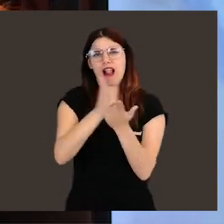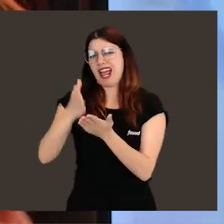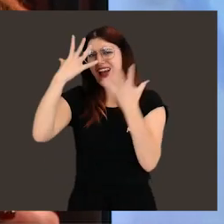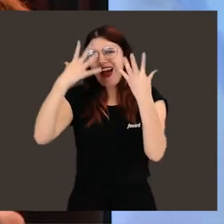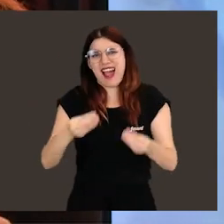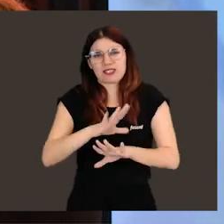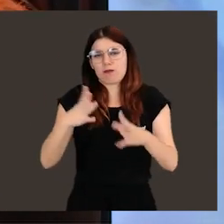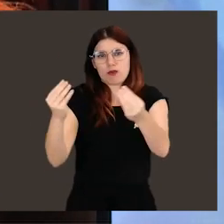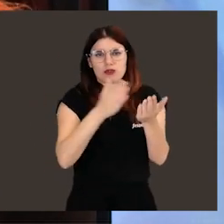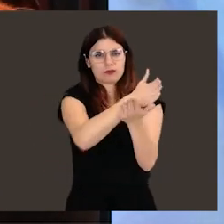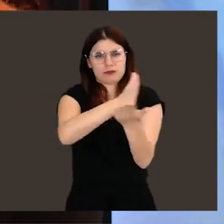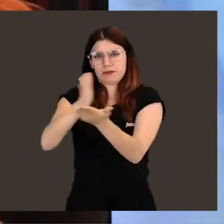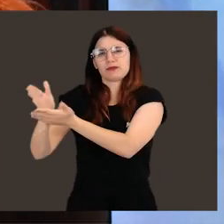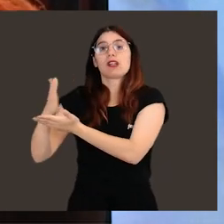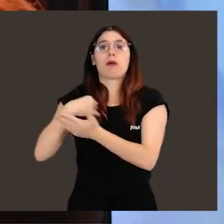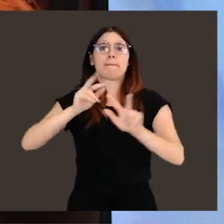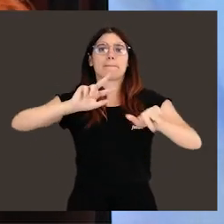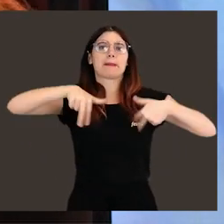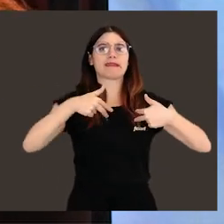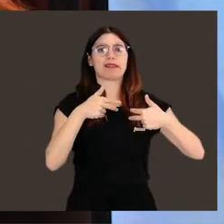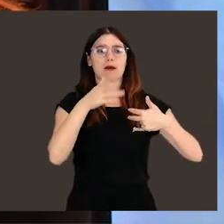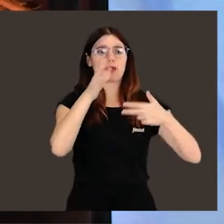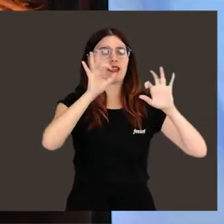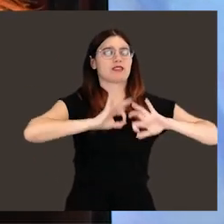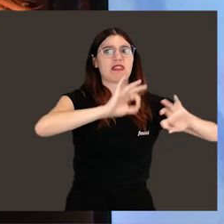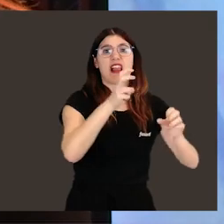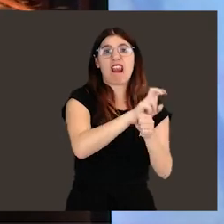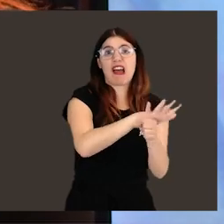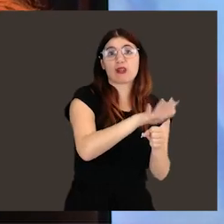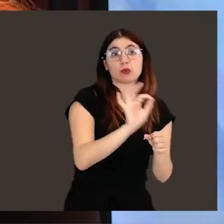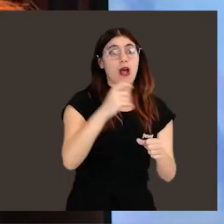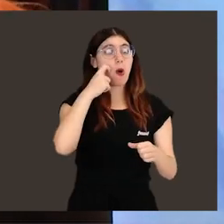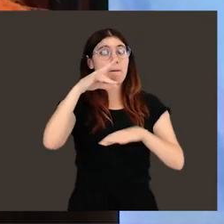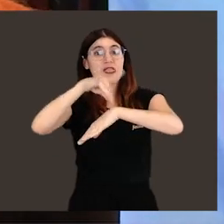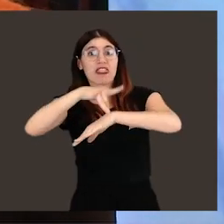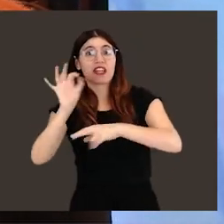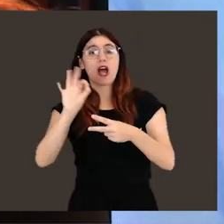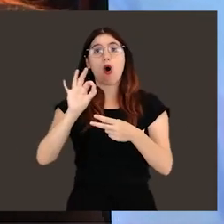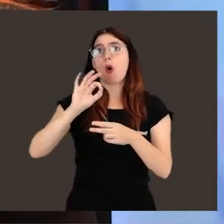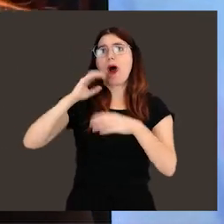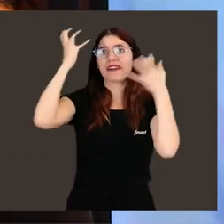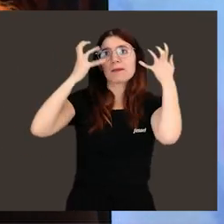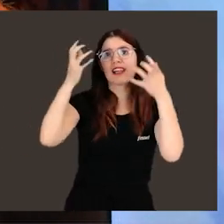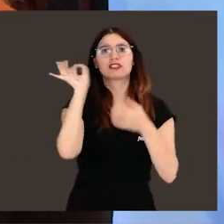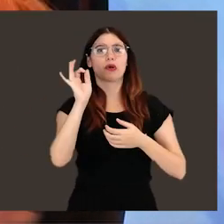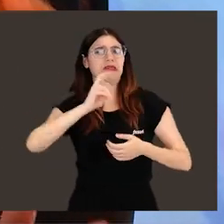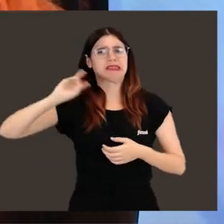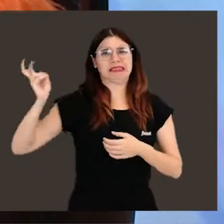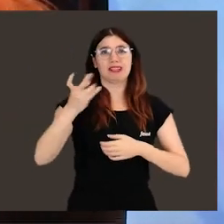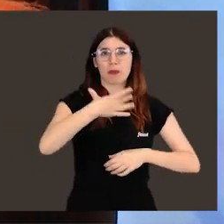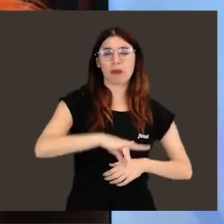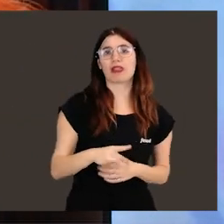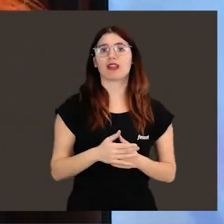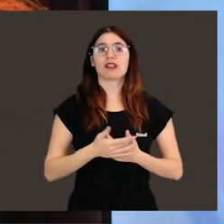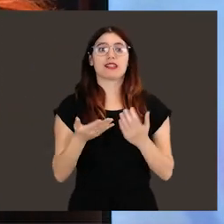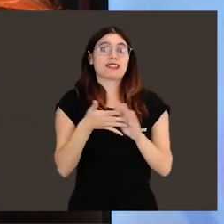al tener tantas aplicaciones, que se conocen como los colores de la biotecnología, me permitía especializarme por agricultura, por biomedicina, por oceanografía,